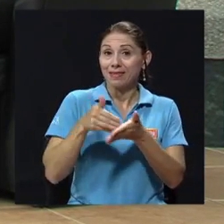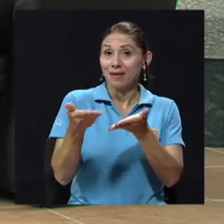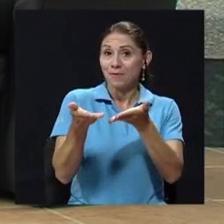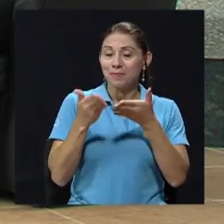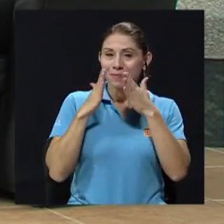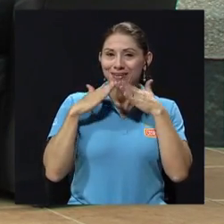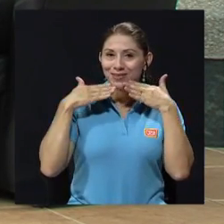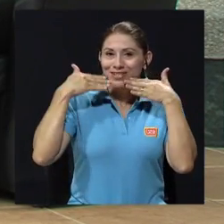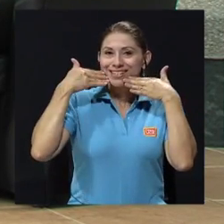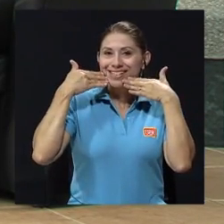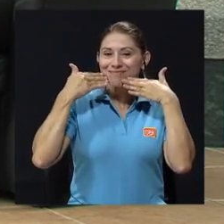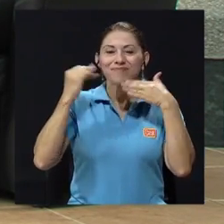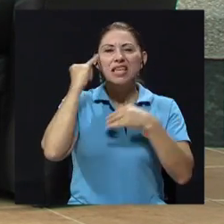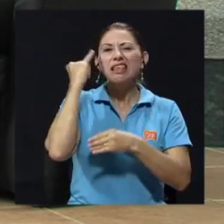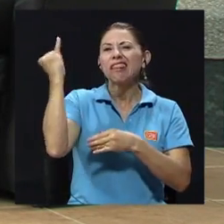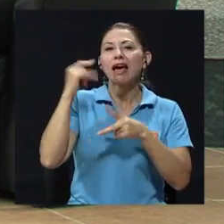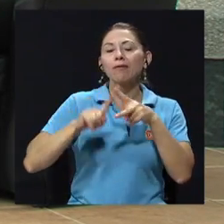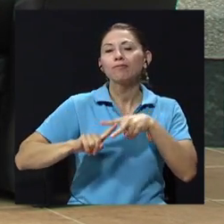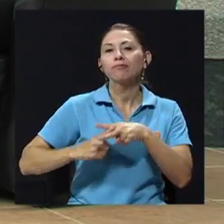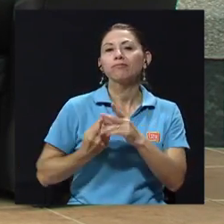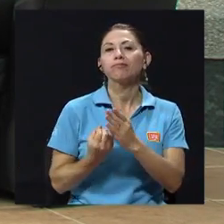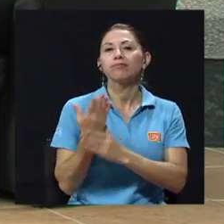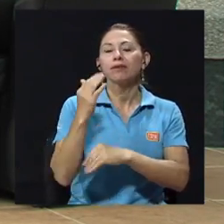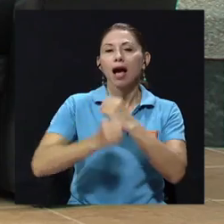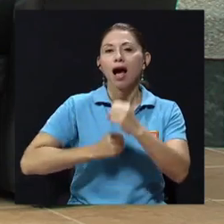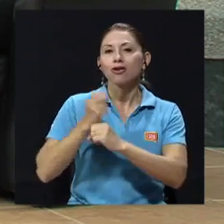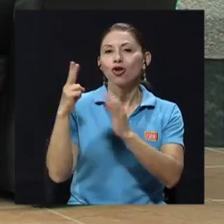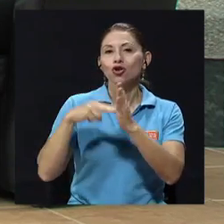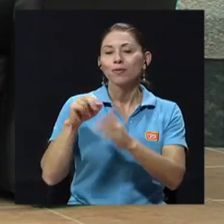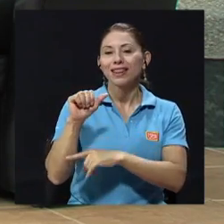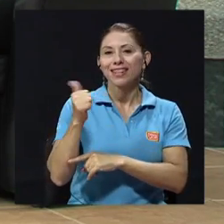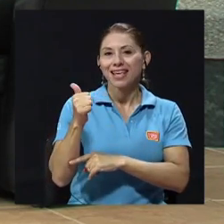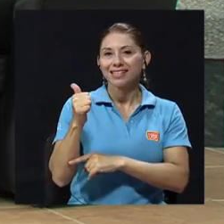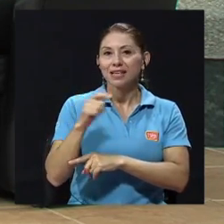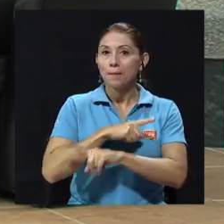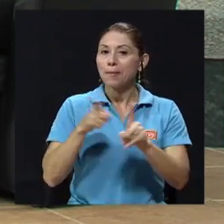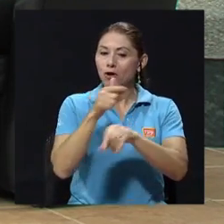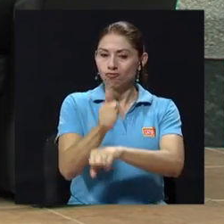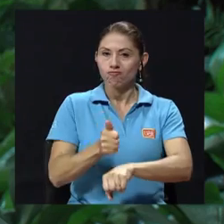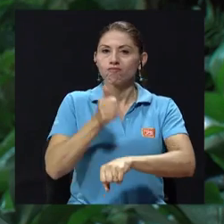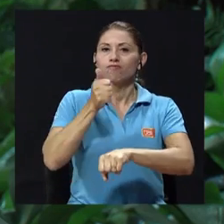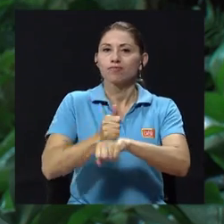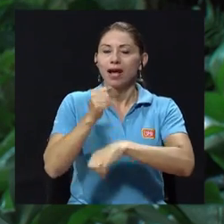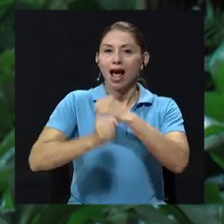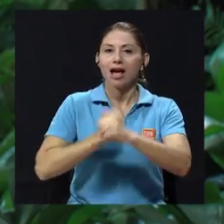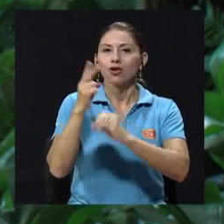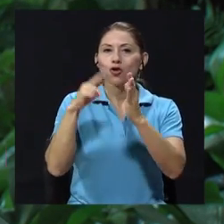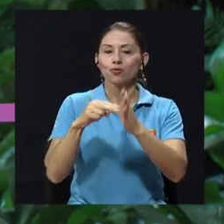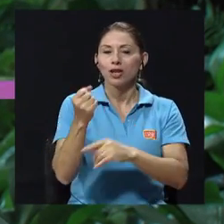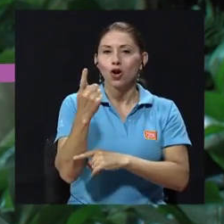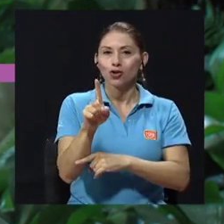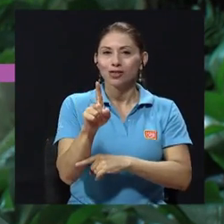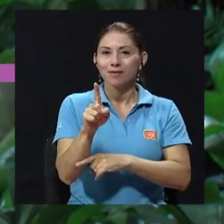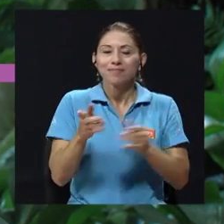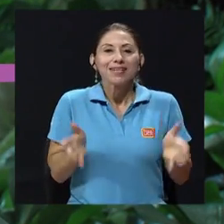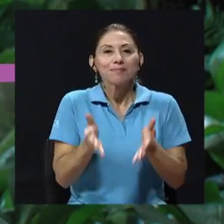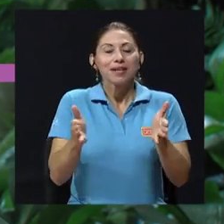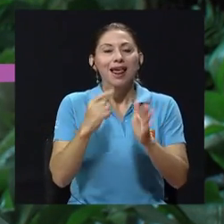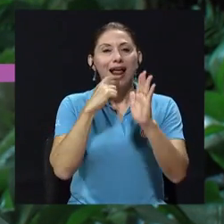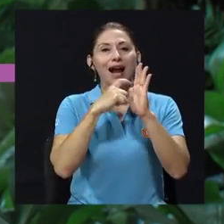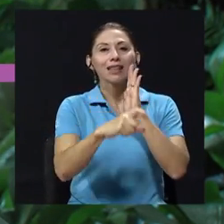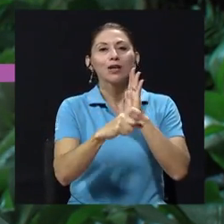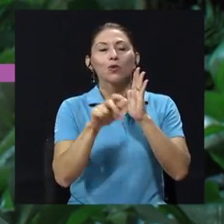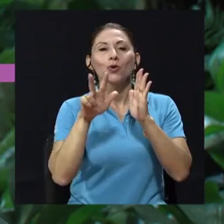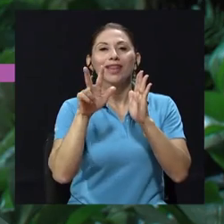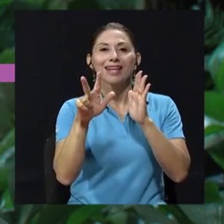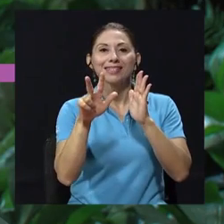la idea en el año 2010, se plasma en el año 2011, inspirada por el artículo número 3 del